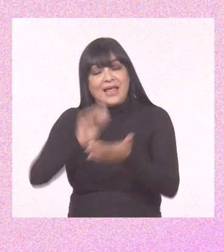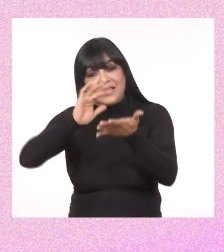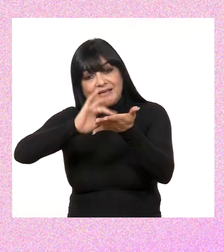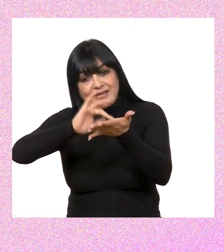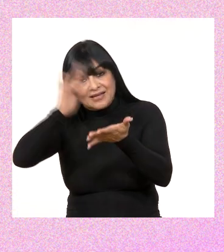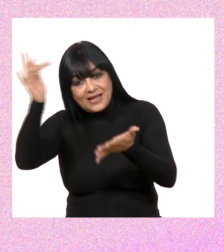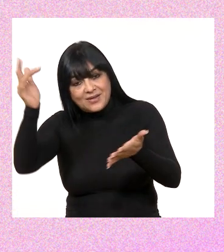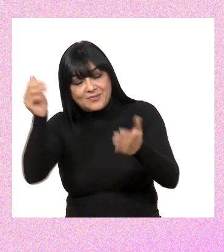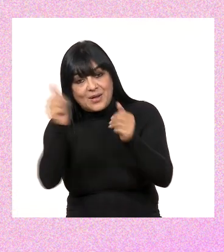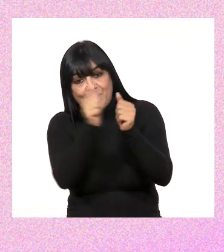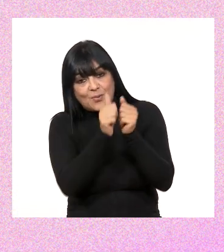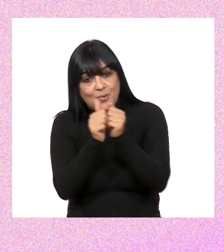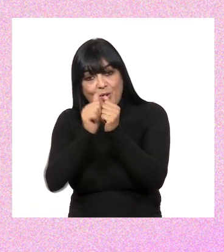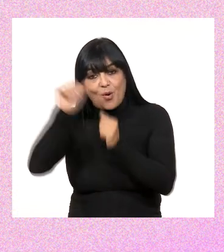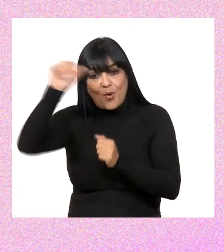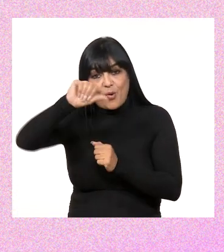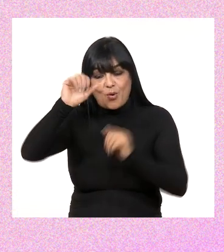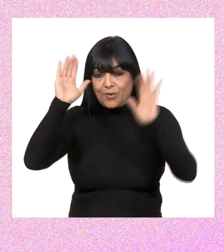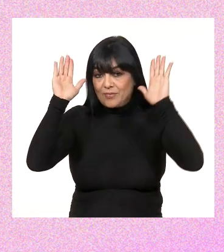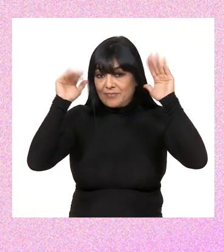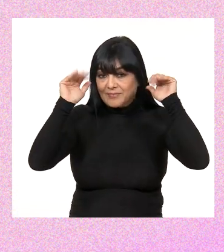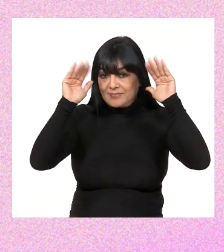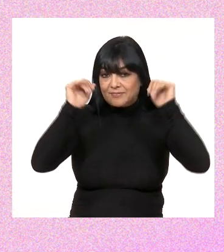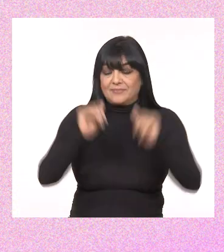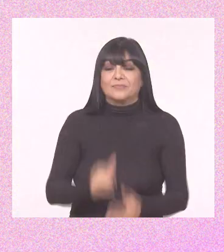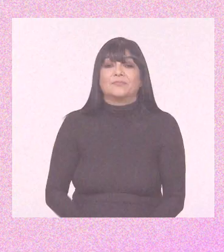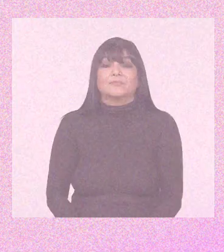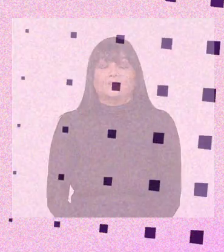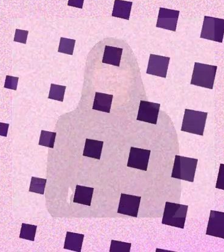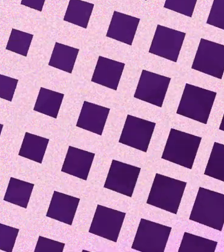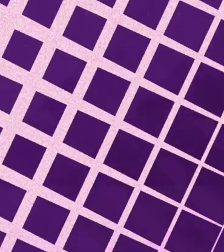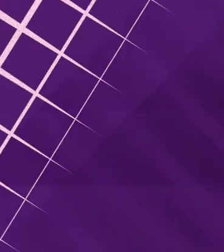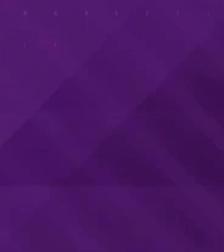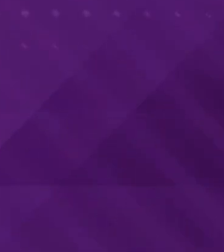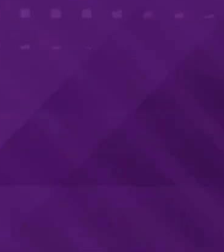Gracias por habernos acompañado el día de hoy. Nos vemos pronto.